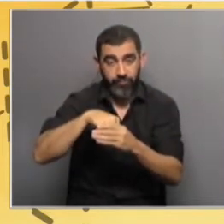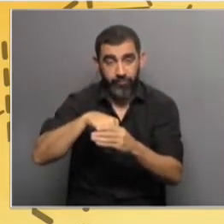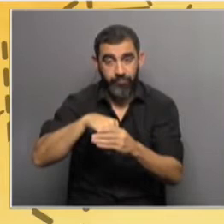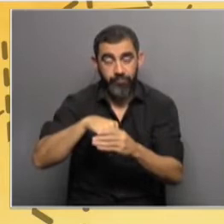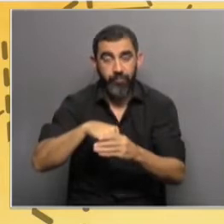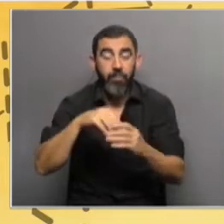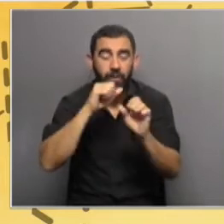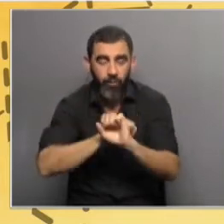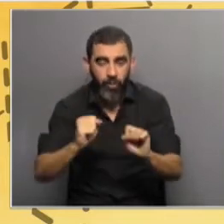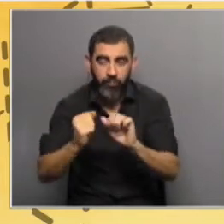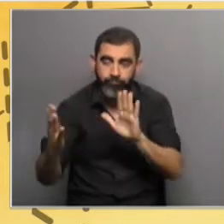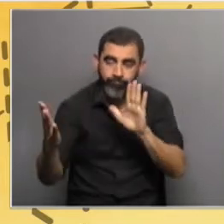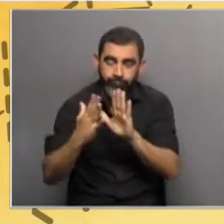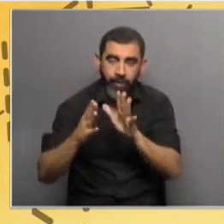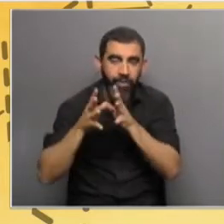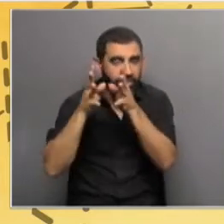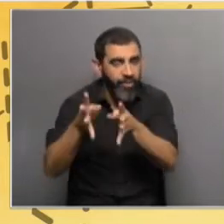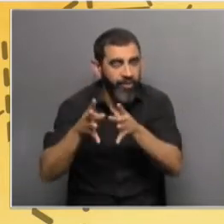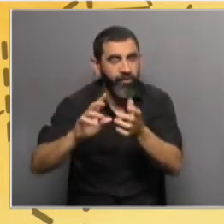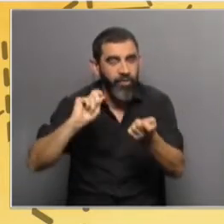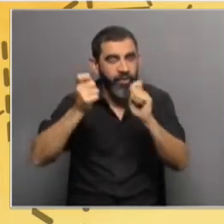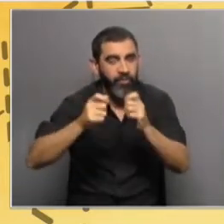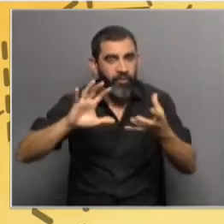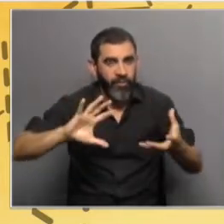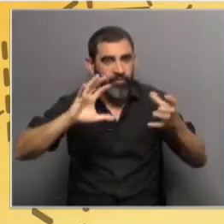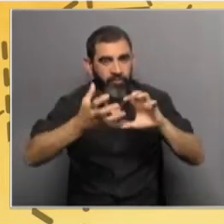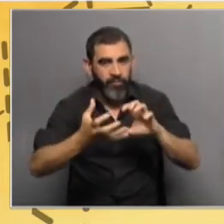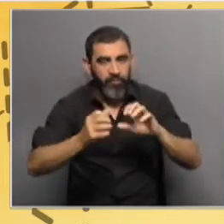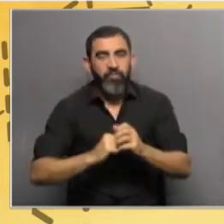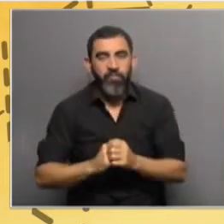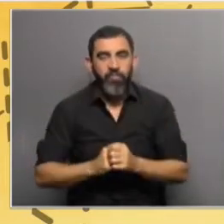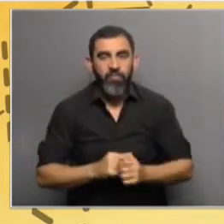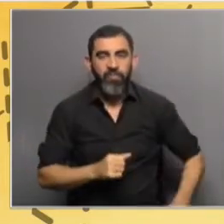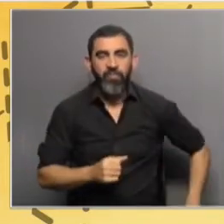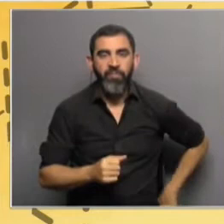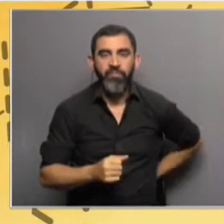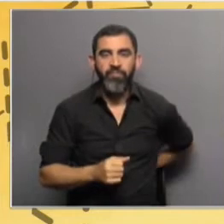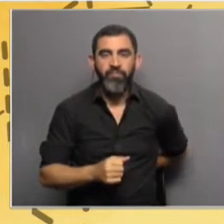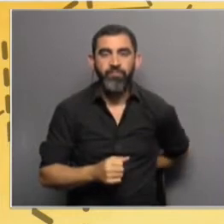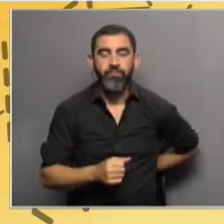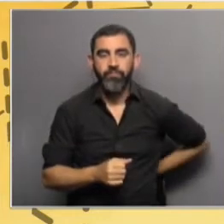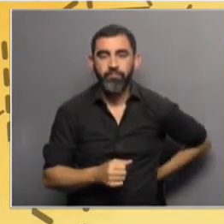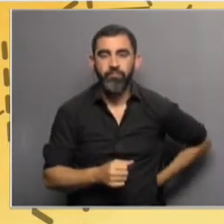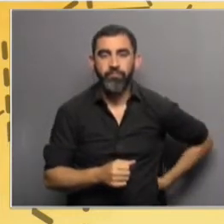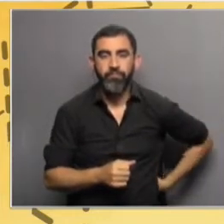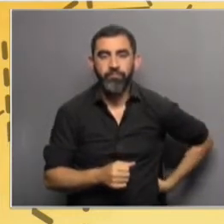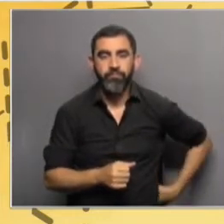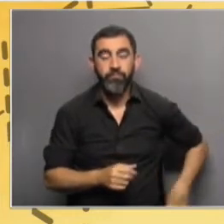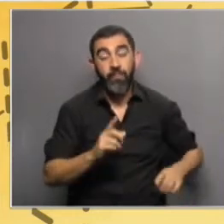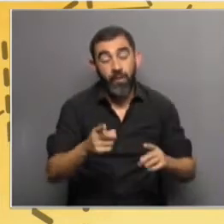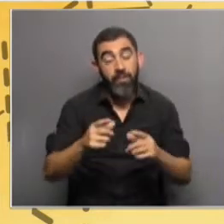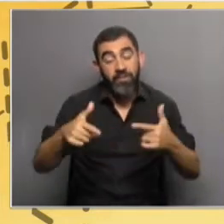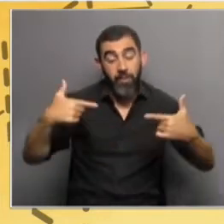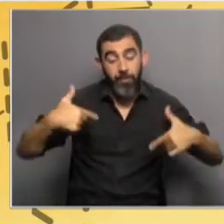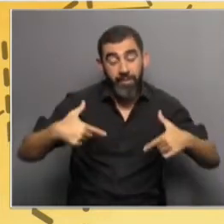poder enfrentar el desafío de cambio climático. Y es un